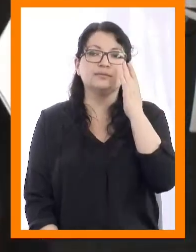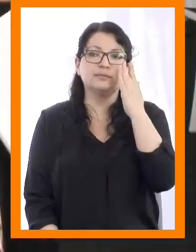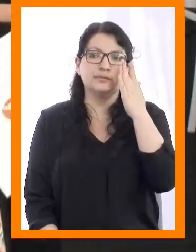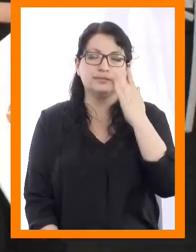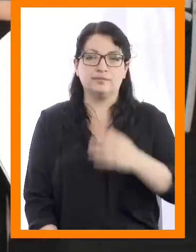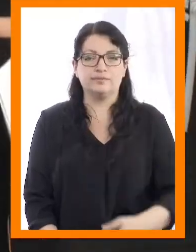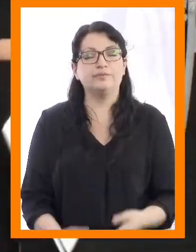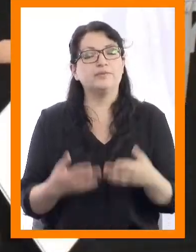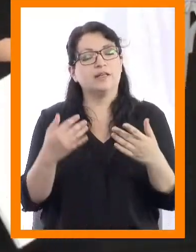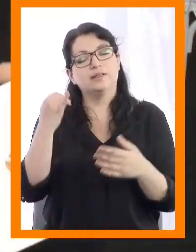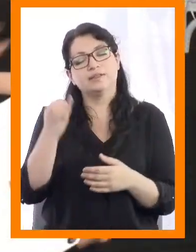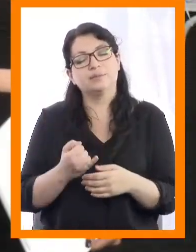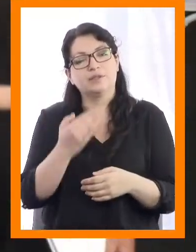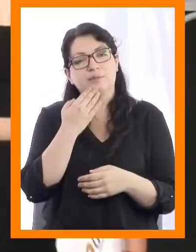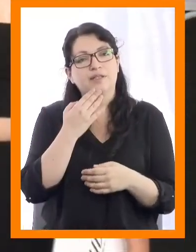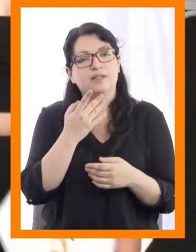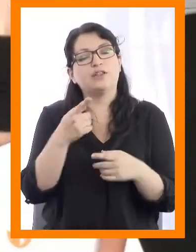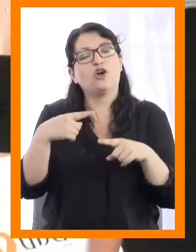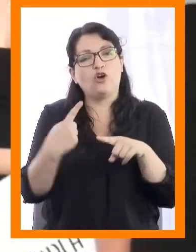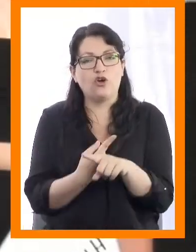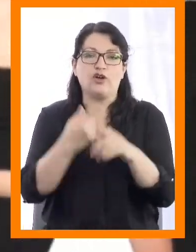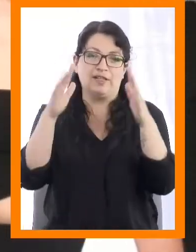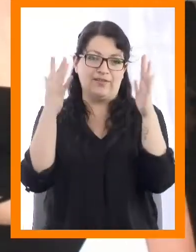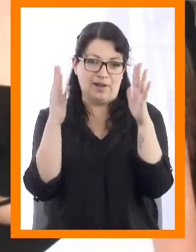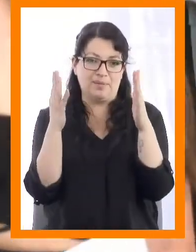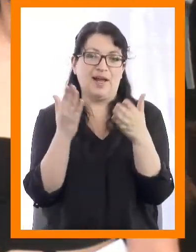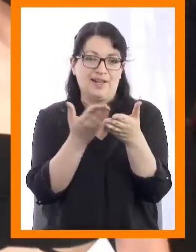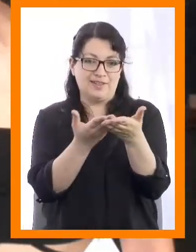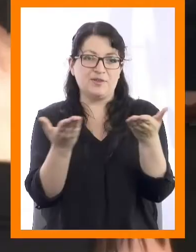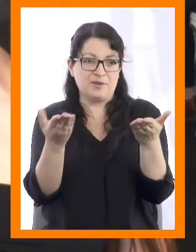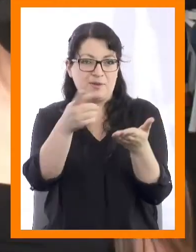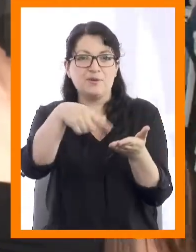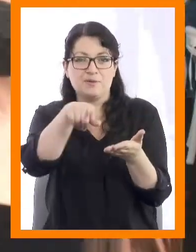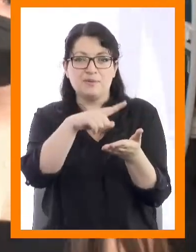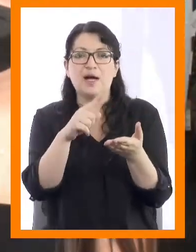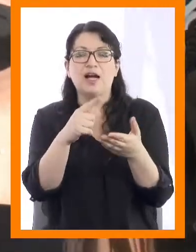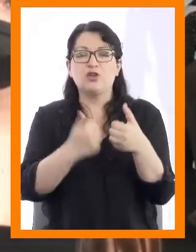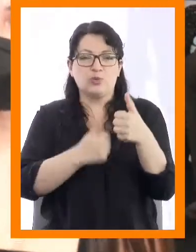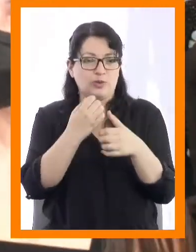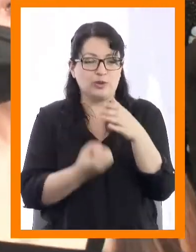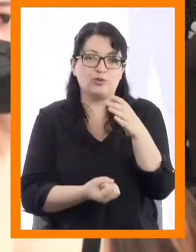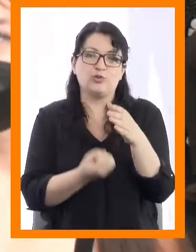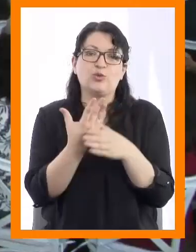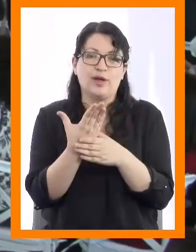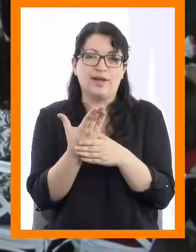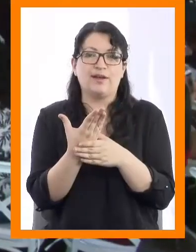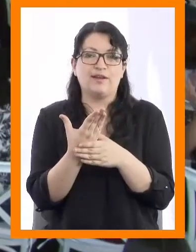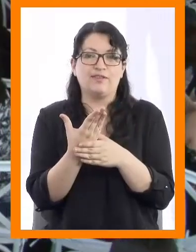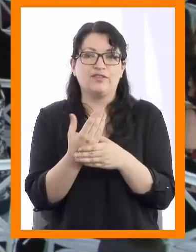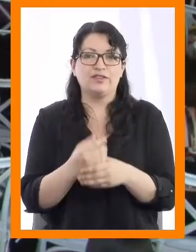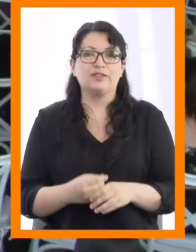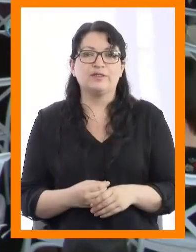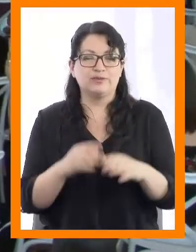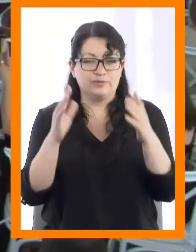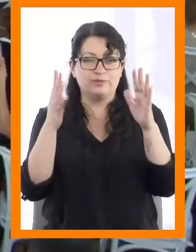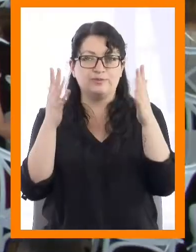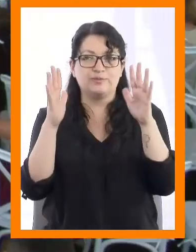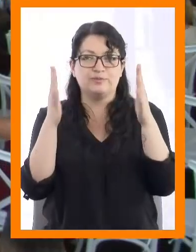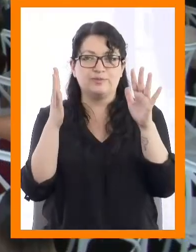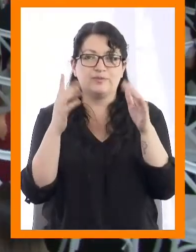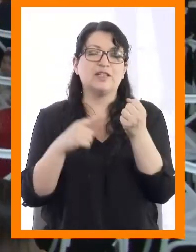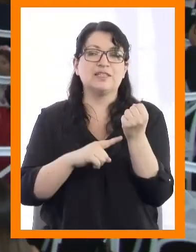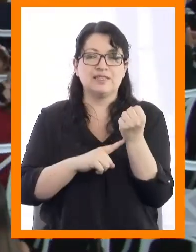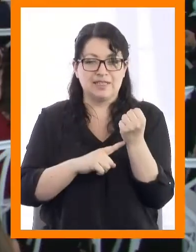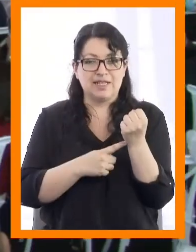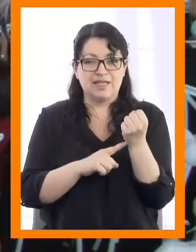Y siempre es reiterar los aplausos para ellos, los nuevos profesionales, los